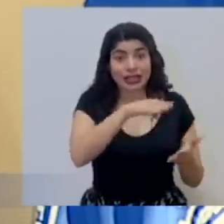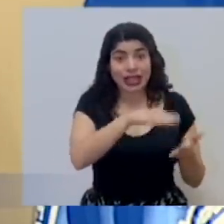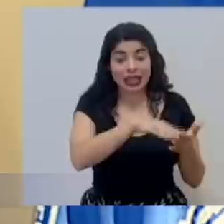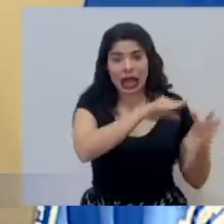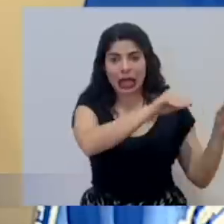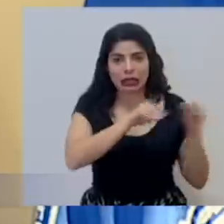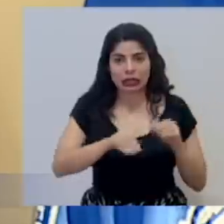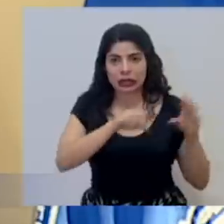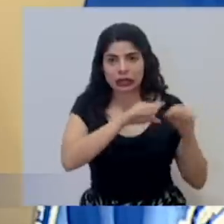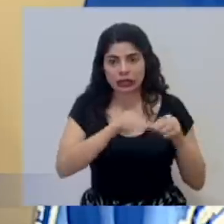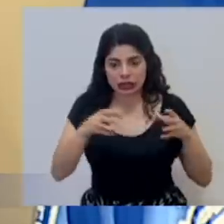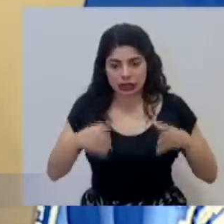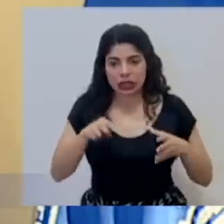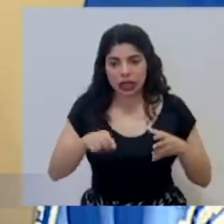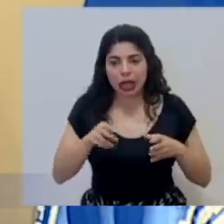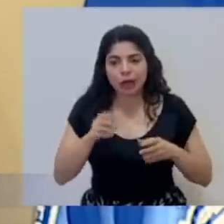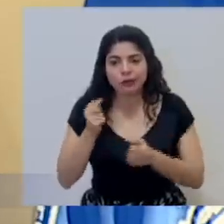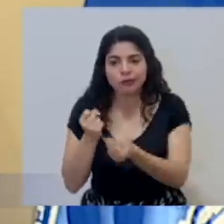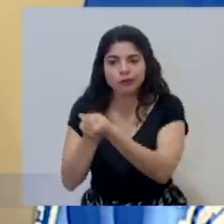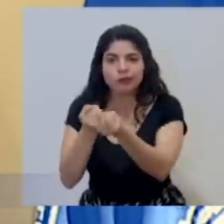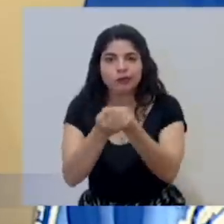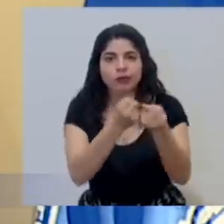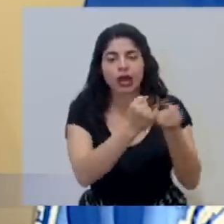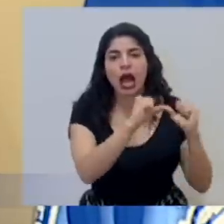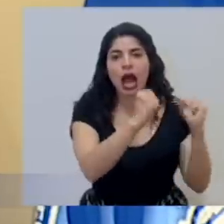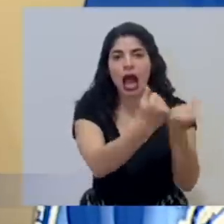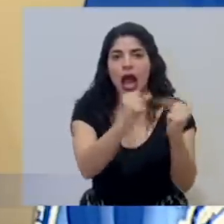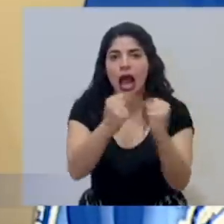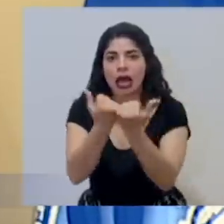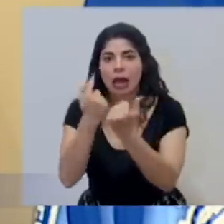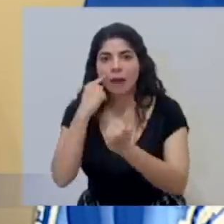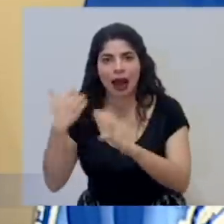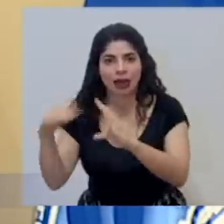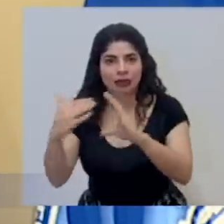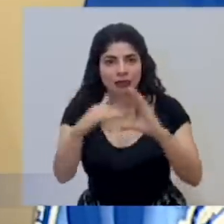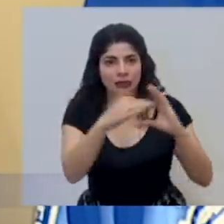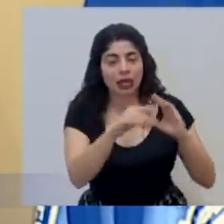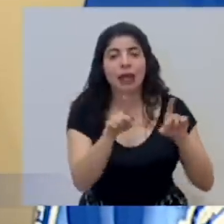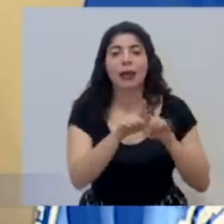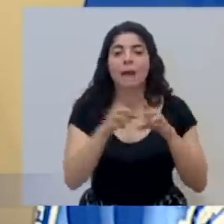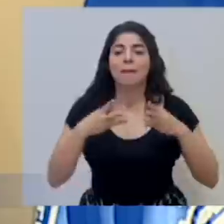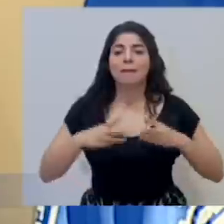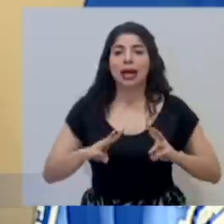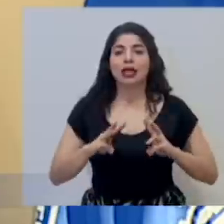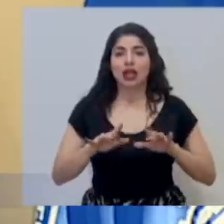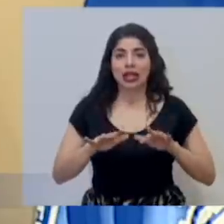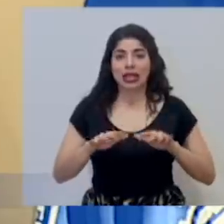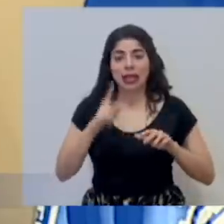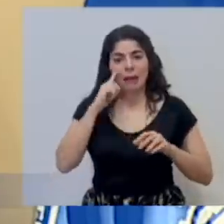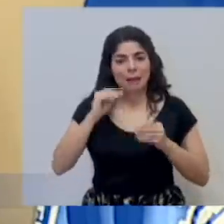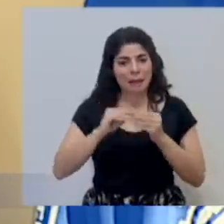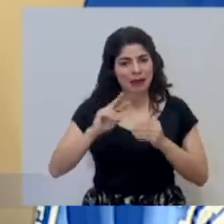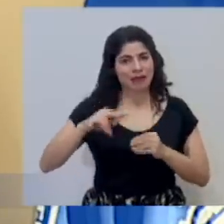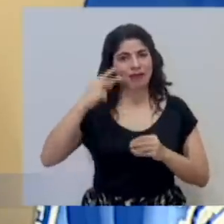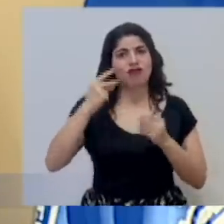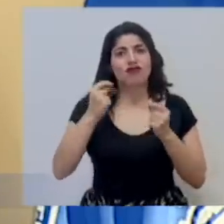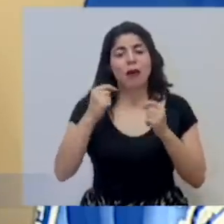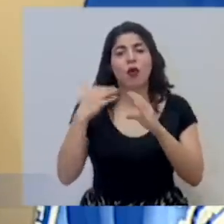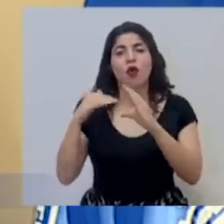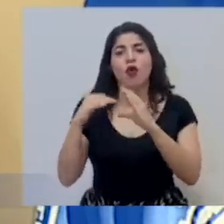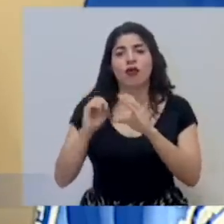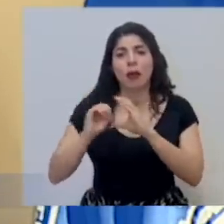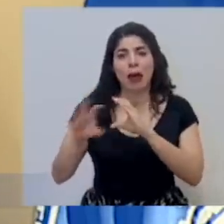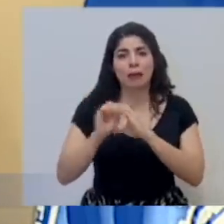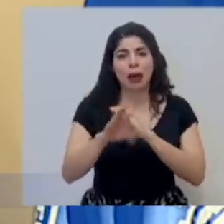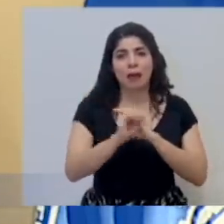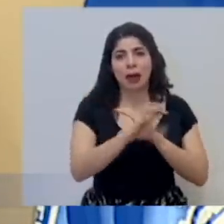central hacia las áreas. También hemos trabajado con todo lo que han sido los mecanismos digitales para reforzar el envío de órdenes sanitarias por correo